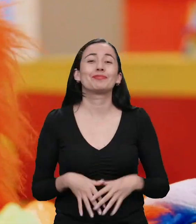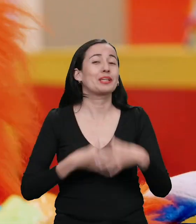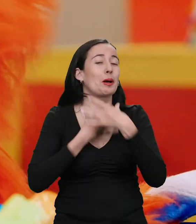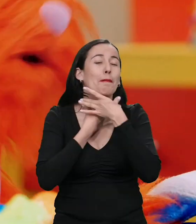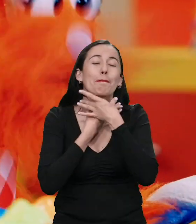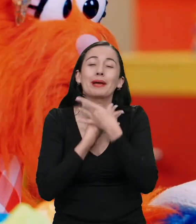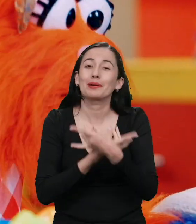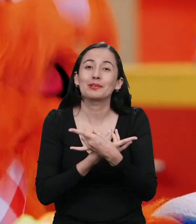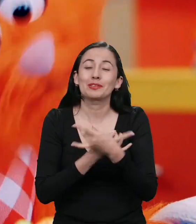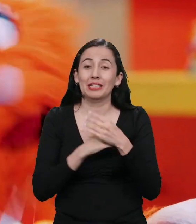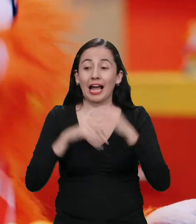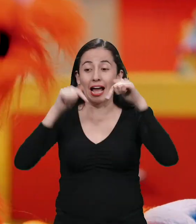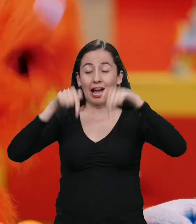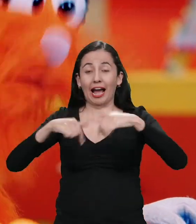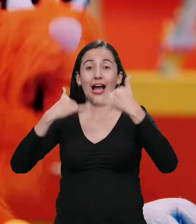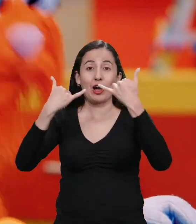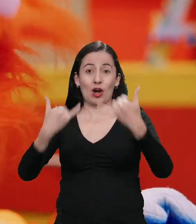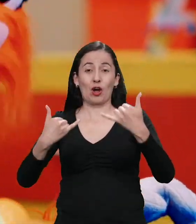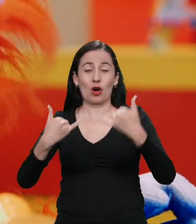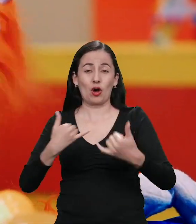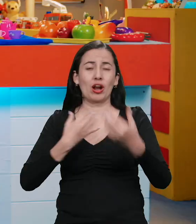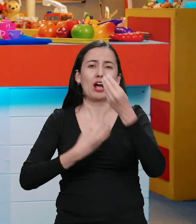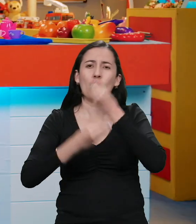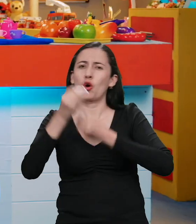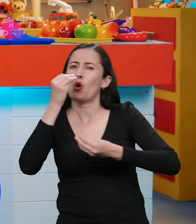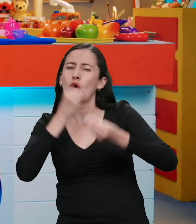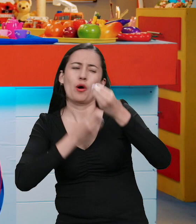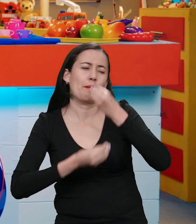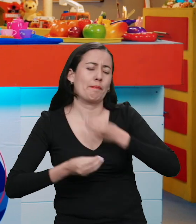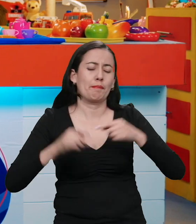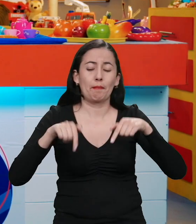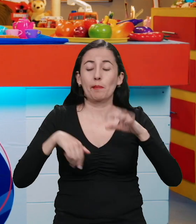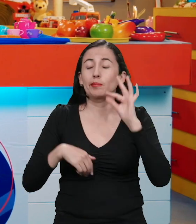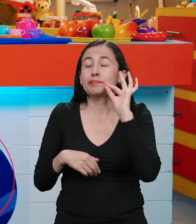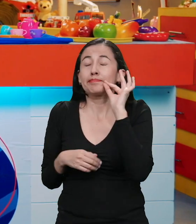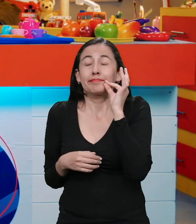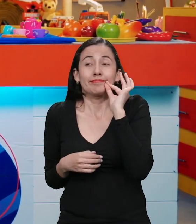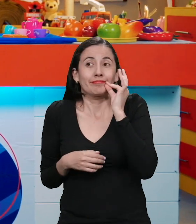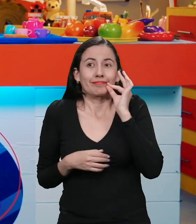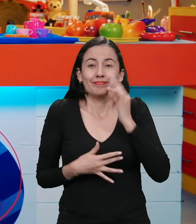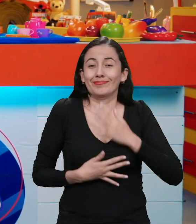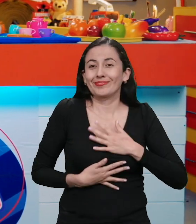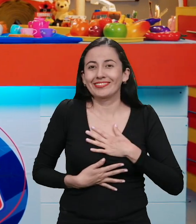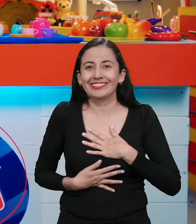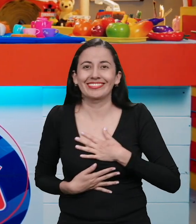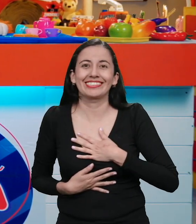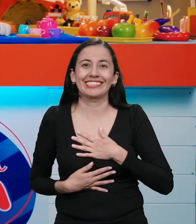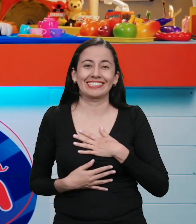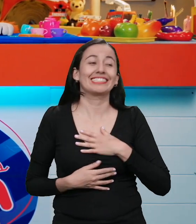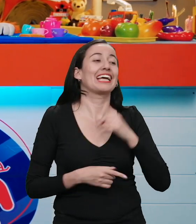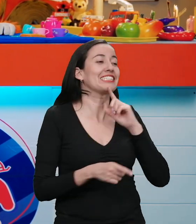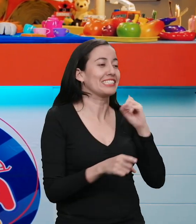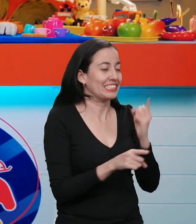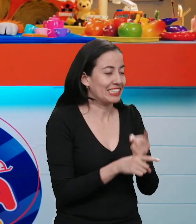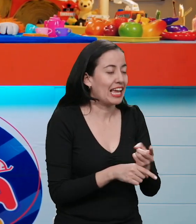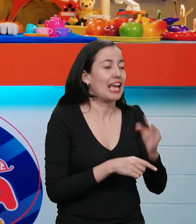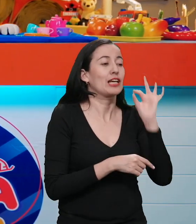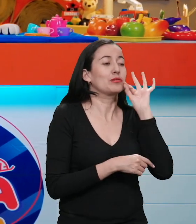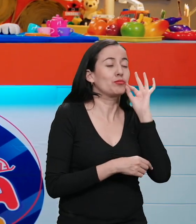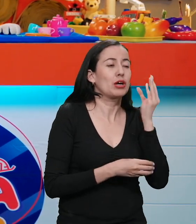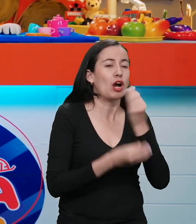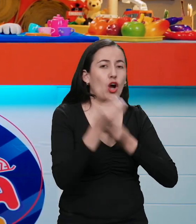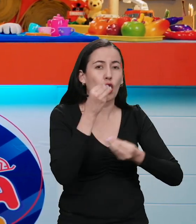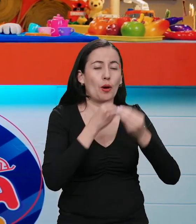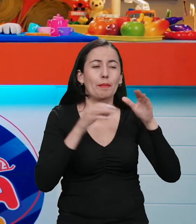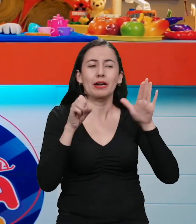Ay, me encanta el duchito. Y ahora sí, vamos a comer esta comida deliciosa. Sí, debes